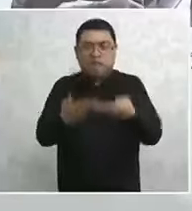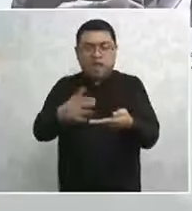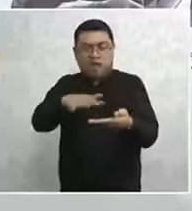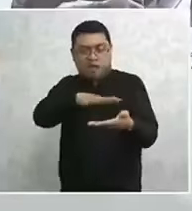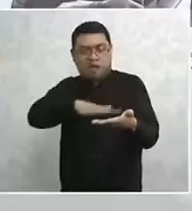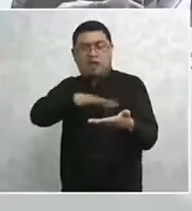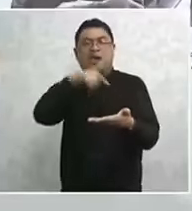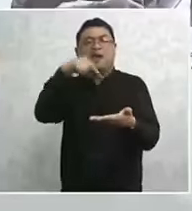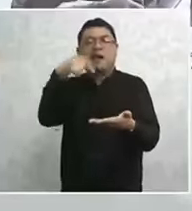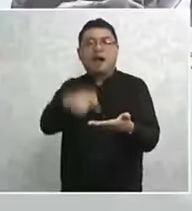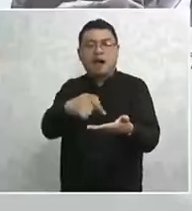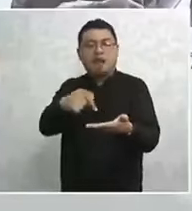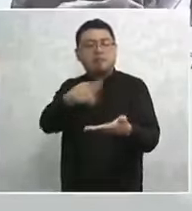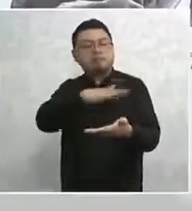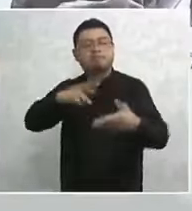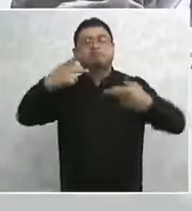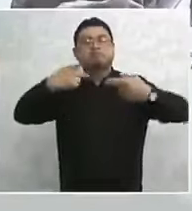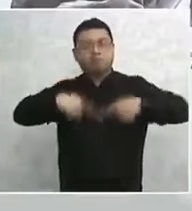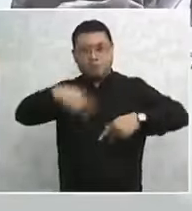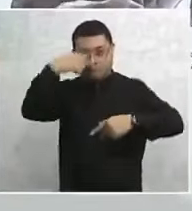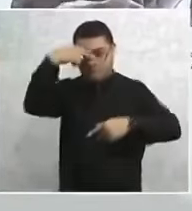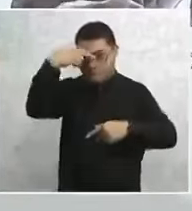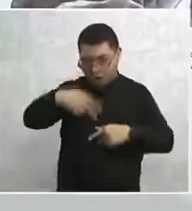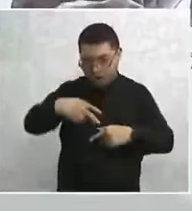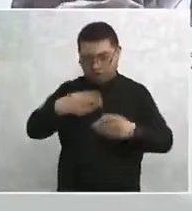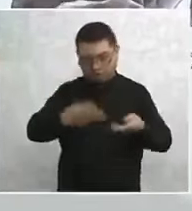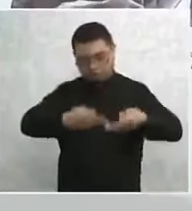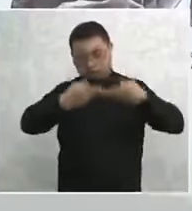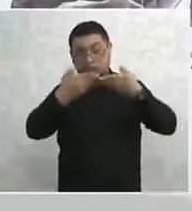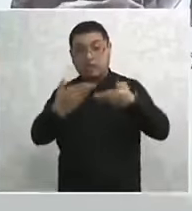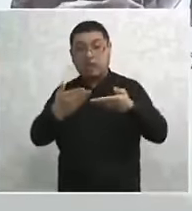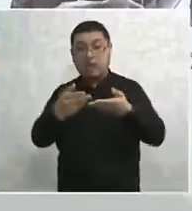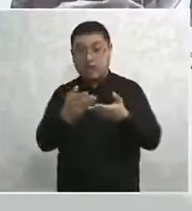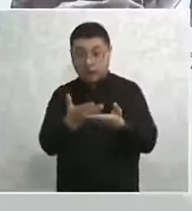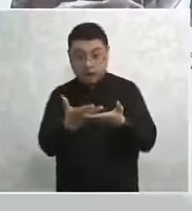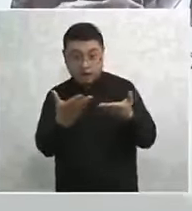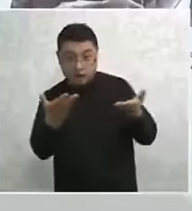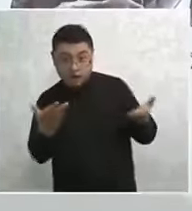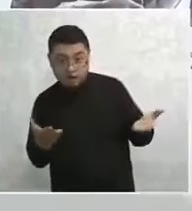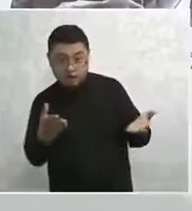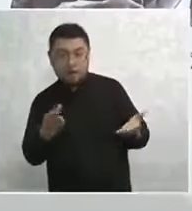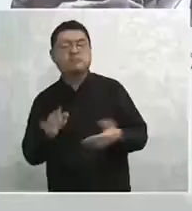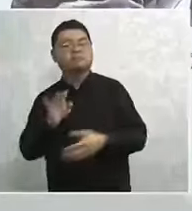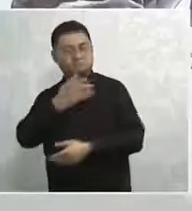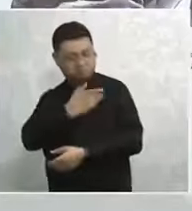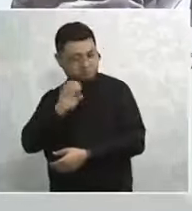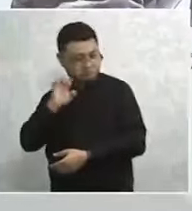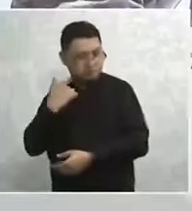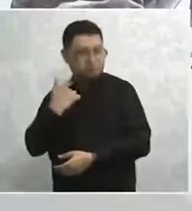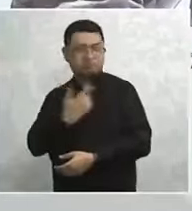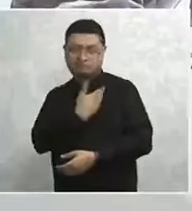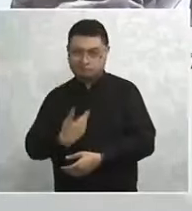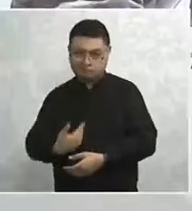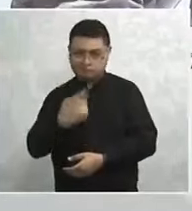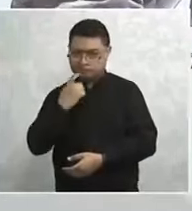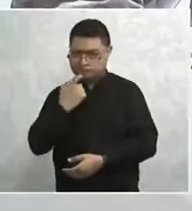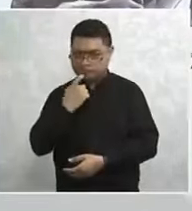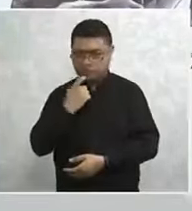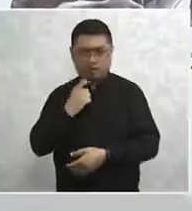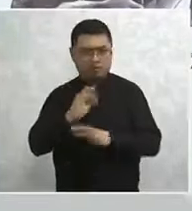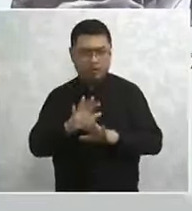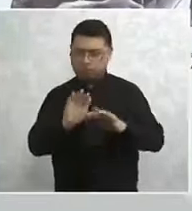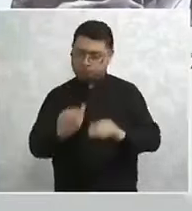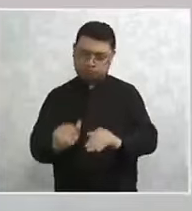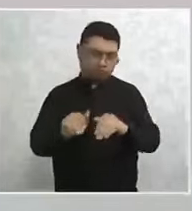Y ahora que el presidente López Obrador terminó su sexenio, que por cierto no crean que ha dejado de